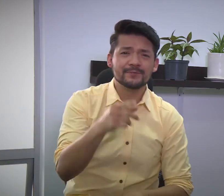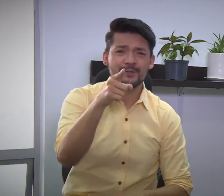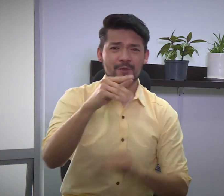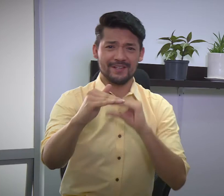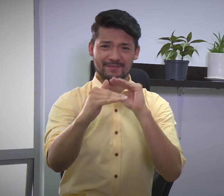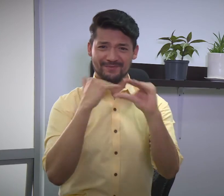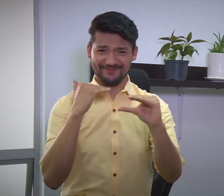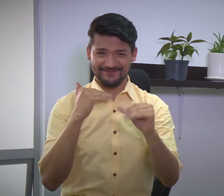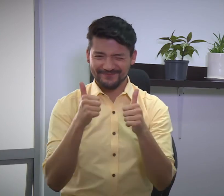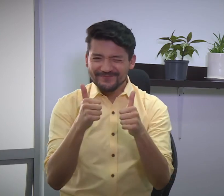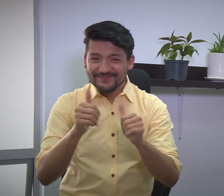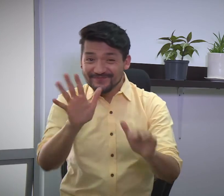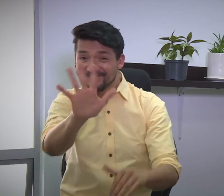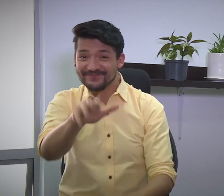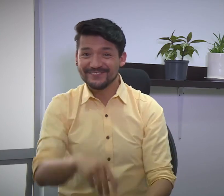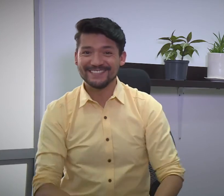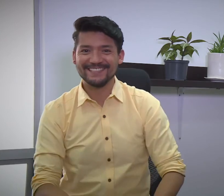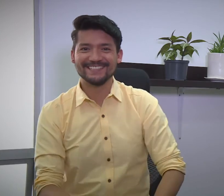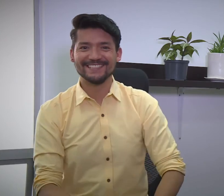Gracias por escribirnos.